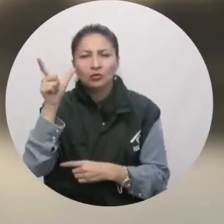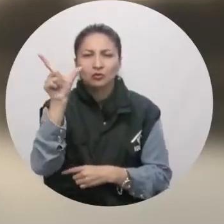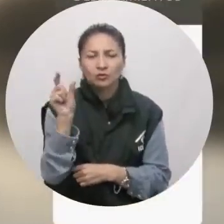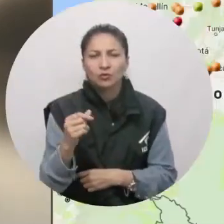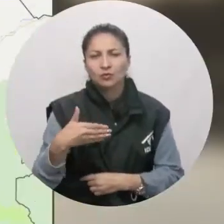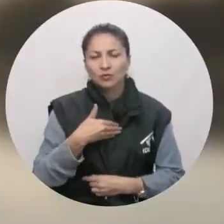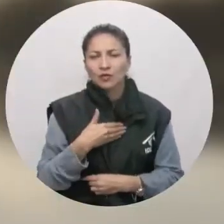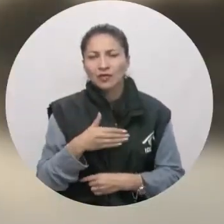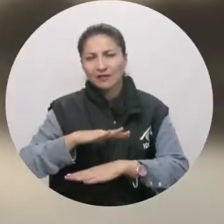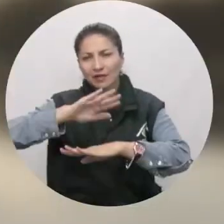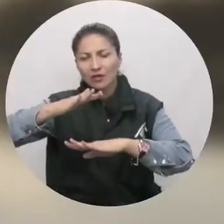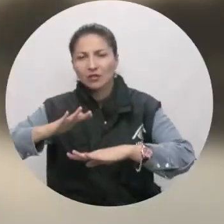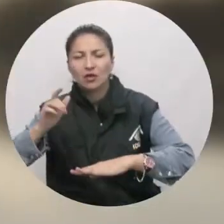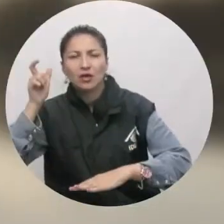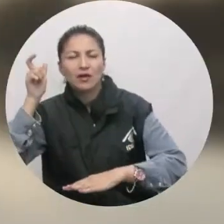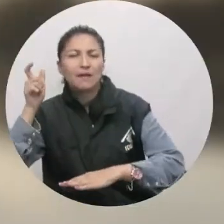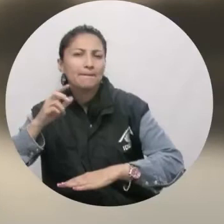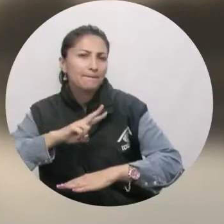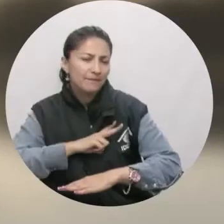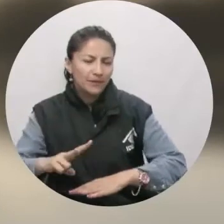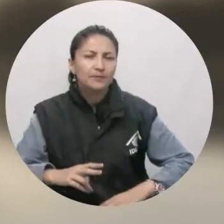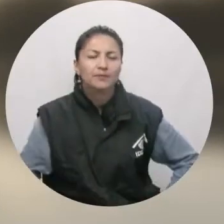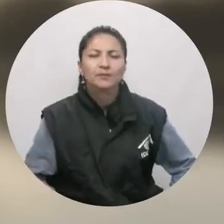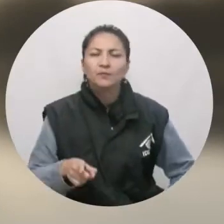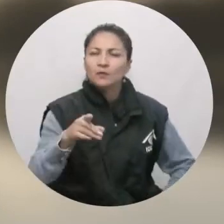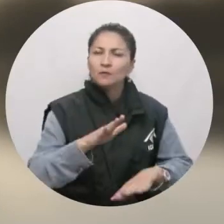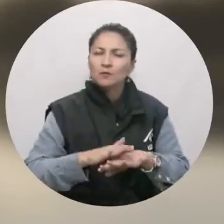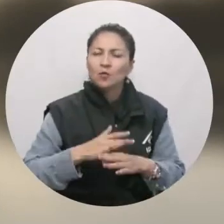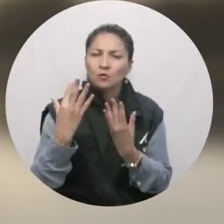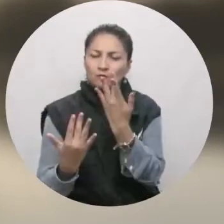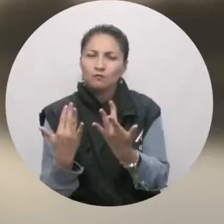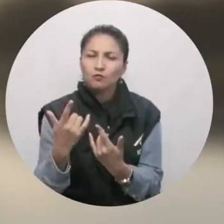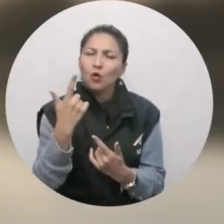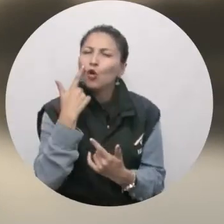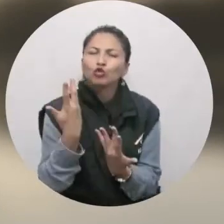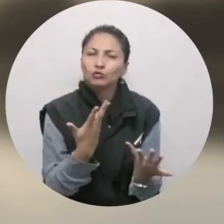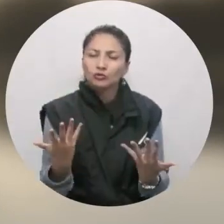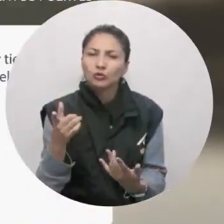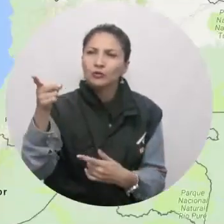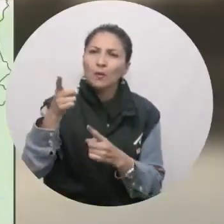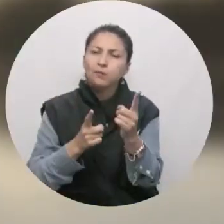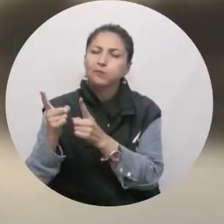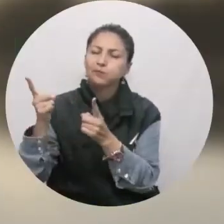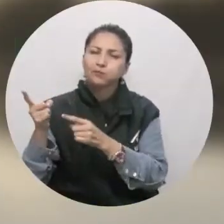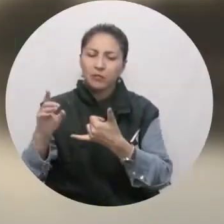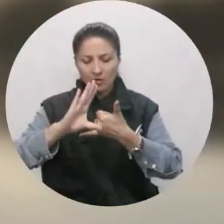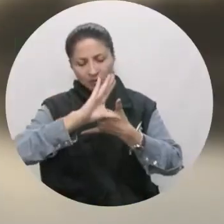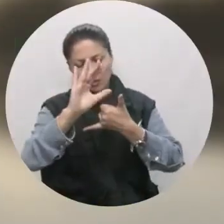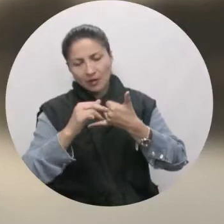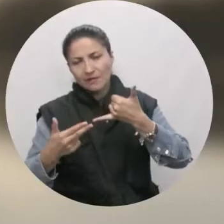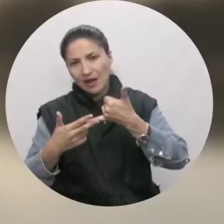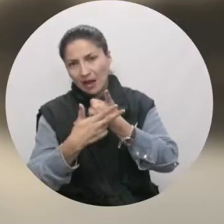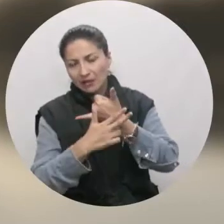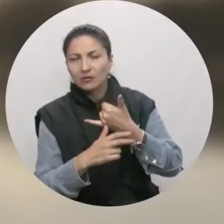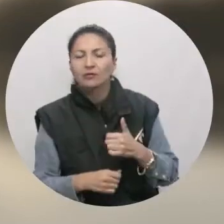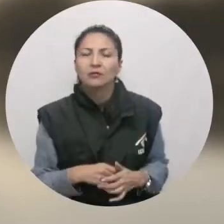forestales en algunas regiones del Caribe y la zona andina. Alerta naranja por derrumbes a causa de las lluvias en la zona andina, pacífica y